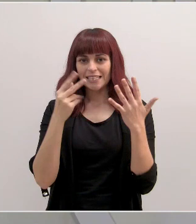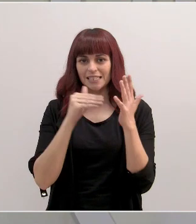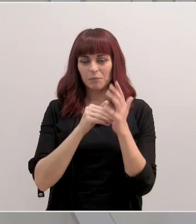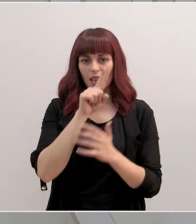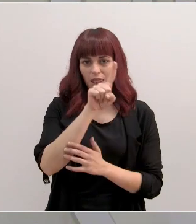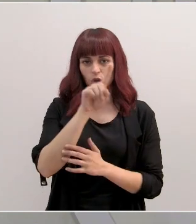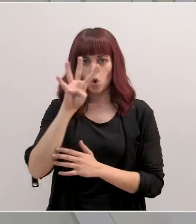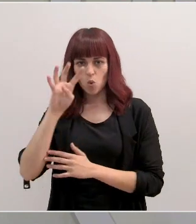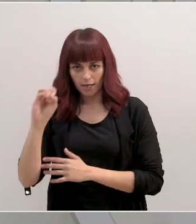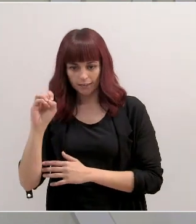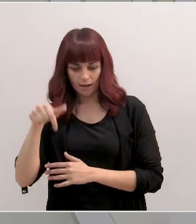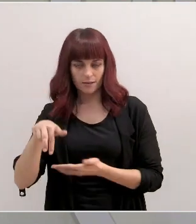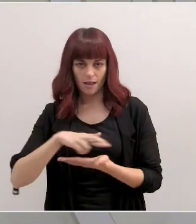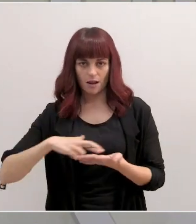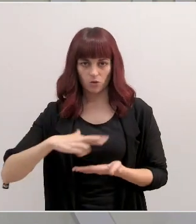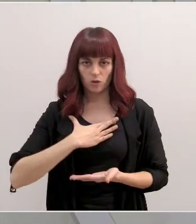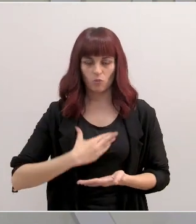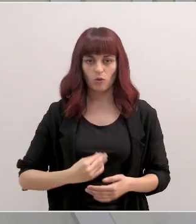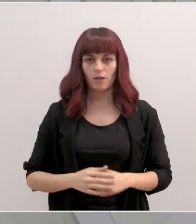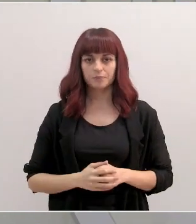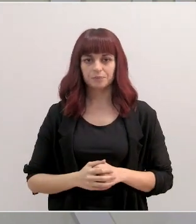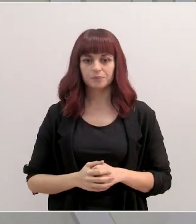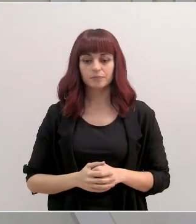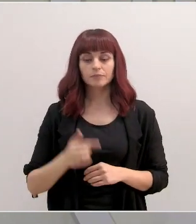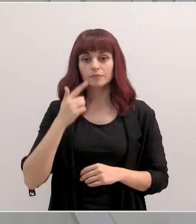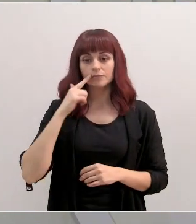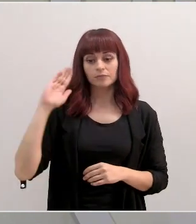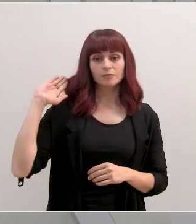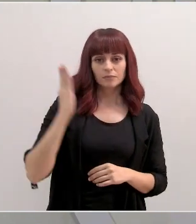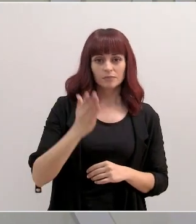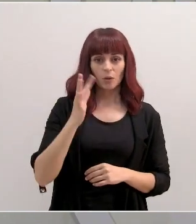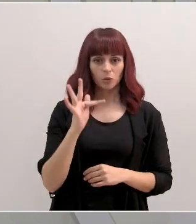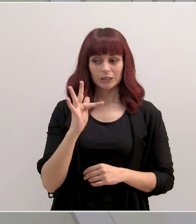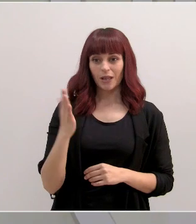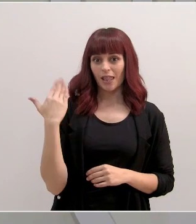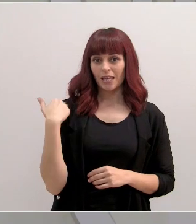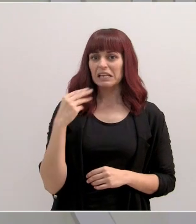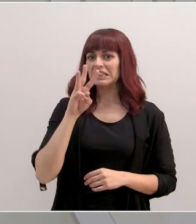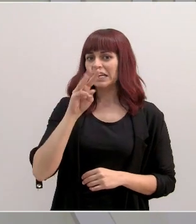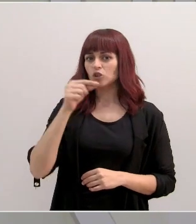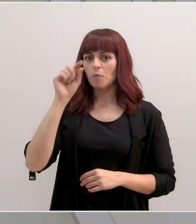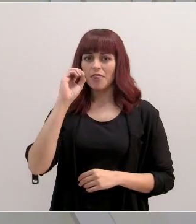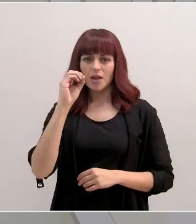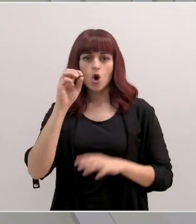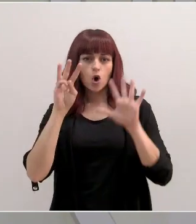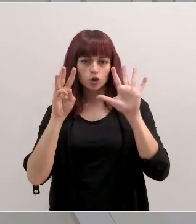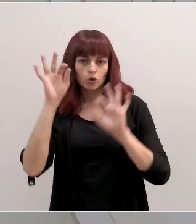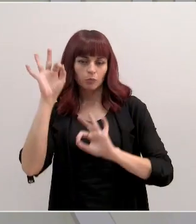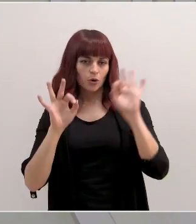.140 en la región de Murcia, registrando una tasa de positividad ayer del 3,08%.